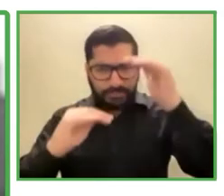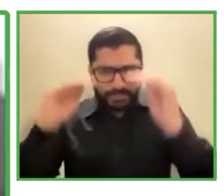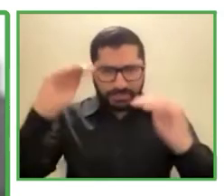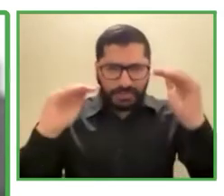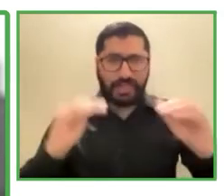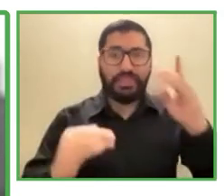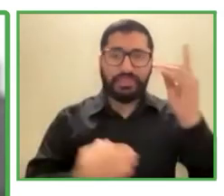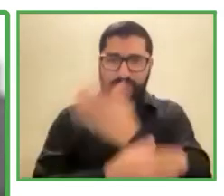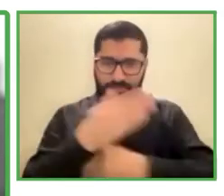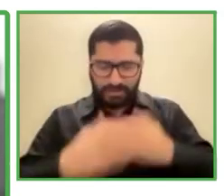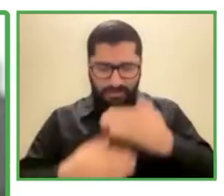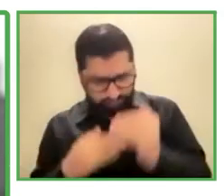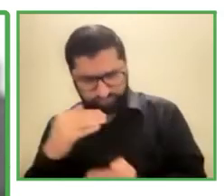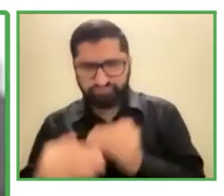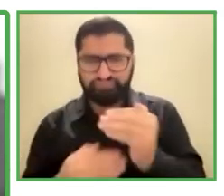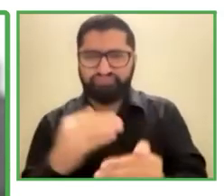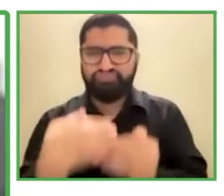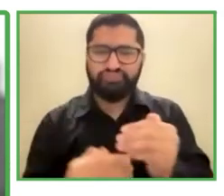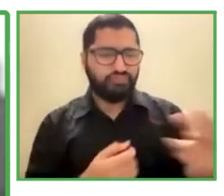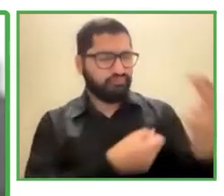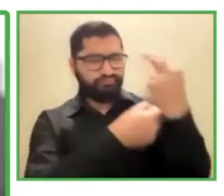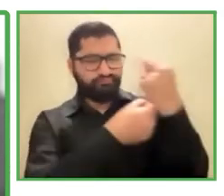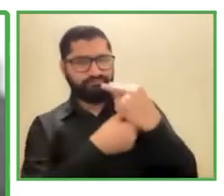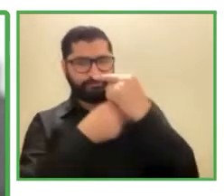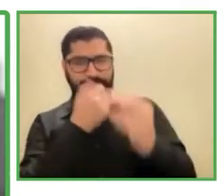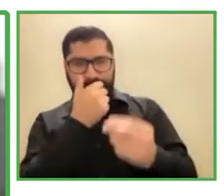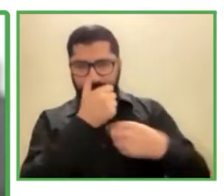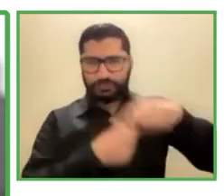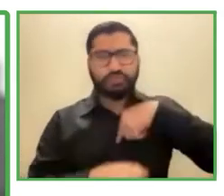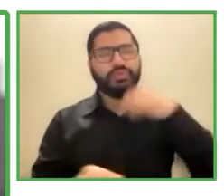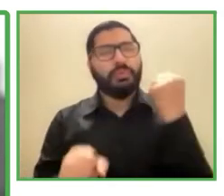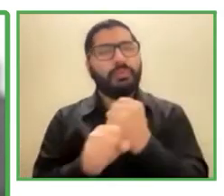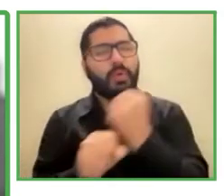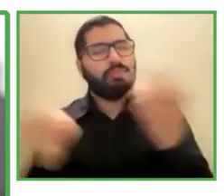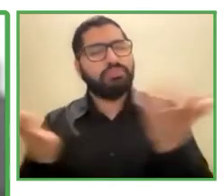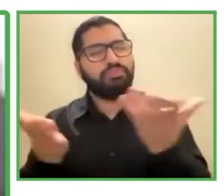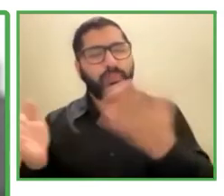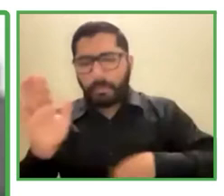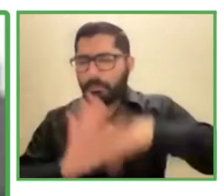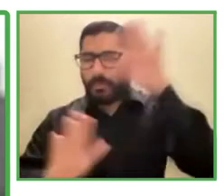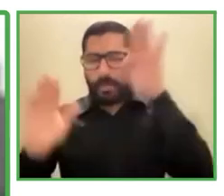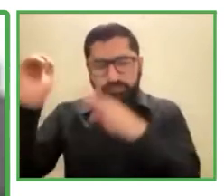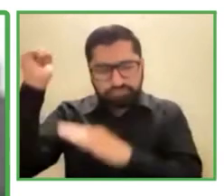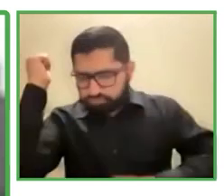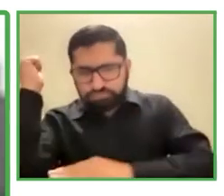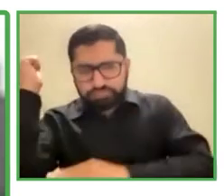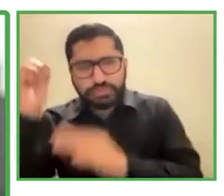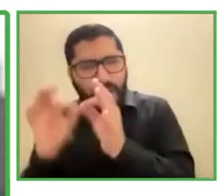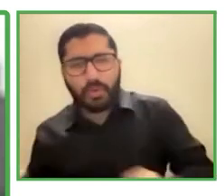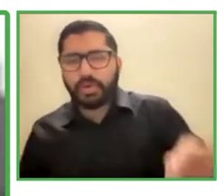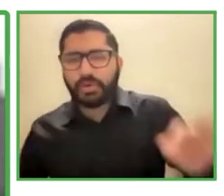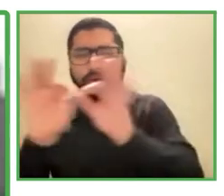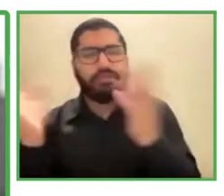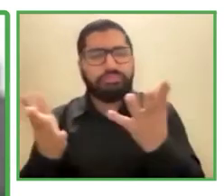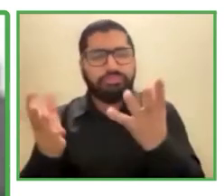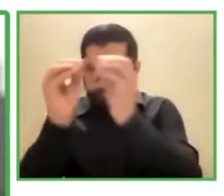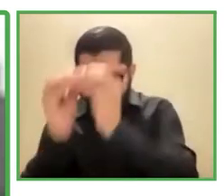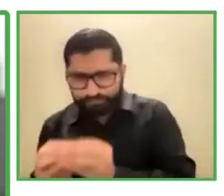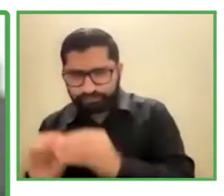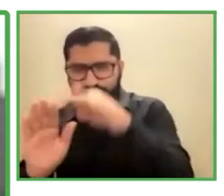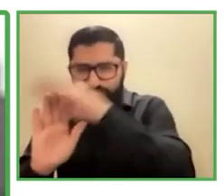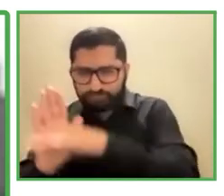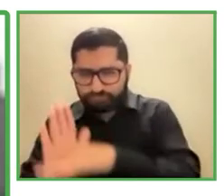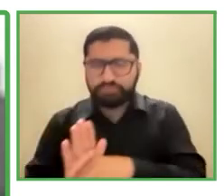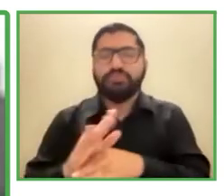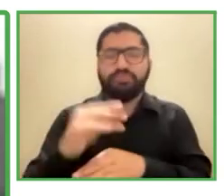Nuestro trabajo, ¿no es cierto?, ha estado basado en cómo queremos crear estos empleos. ¿Los queremos crear desde la discapacidad o lo queremos crear desde la